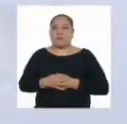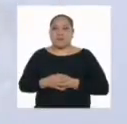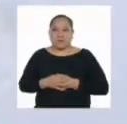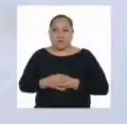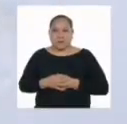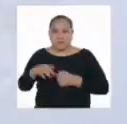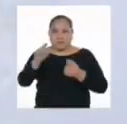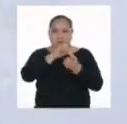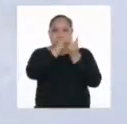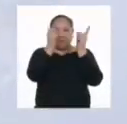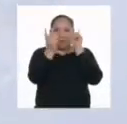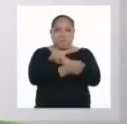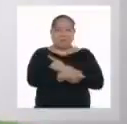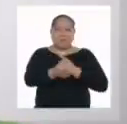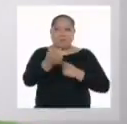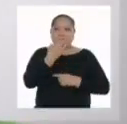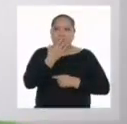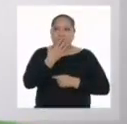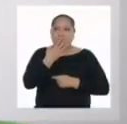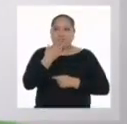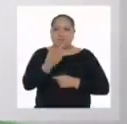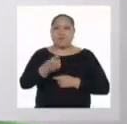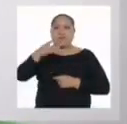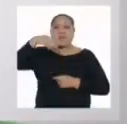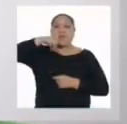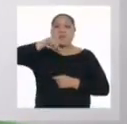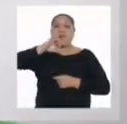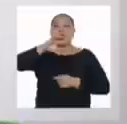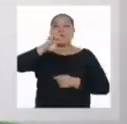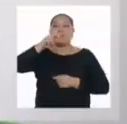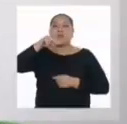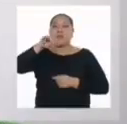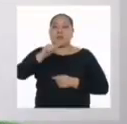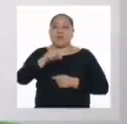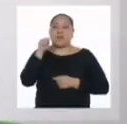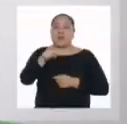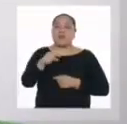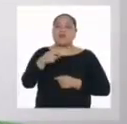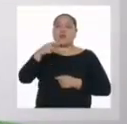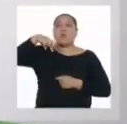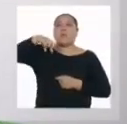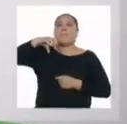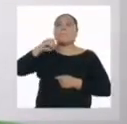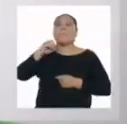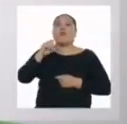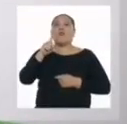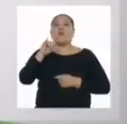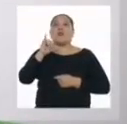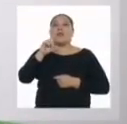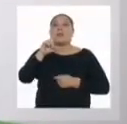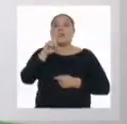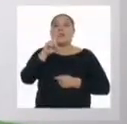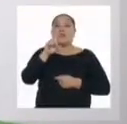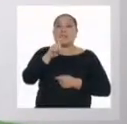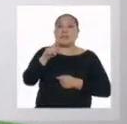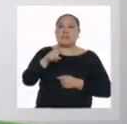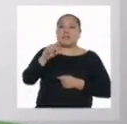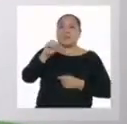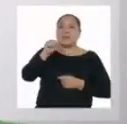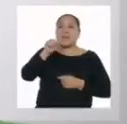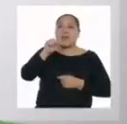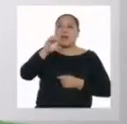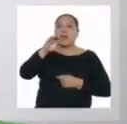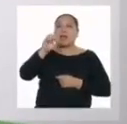¡Cambio de color! La maicena es un polisacario. En este caso, almidón de